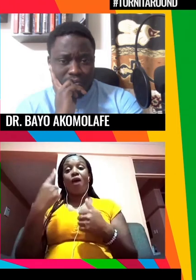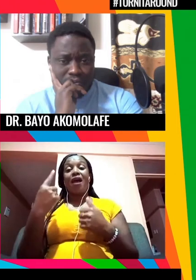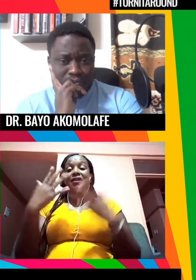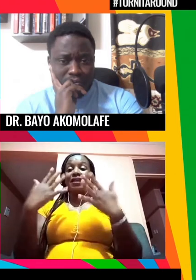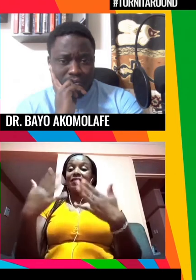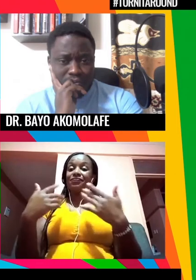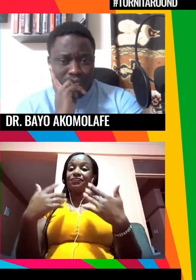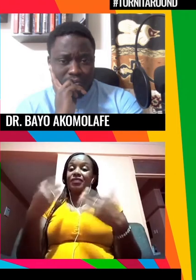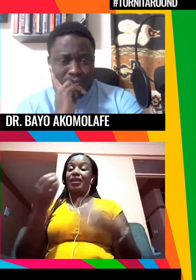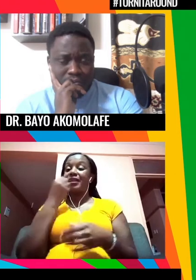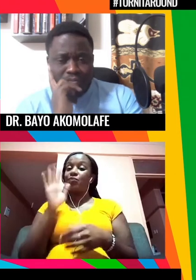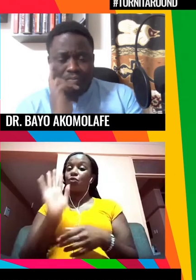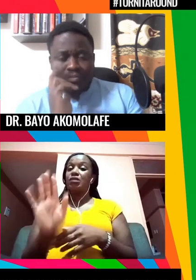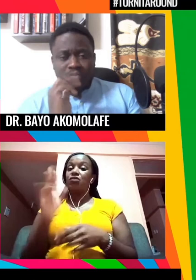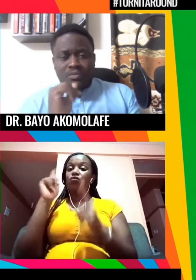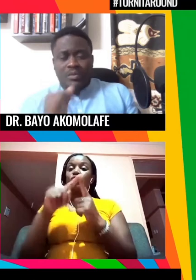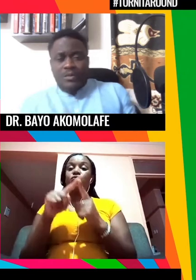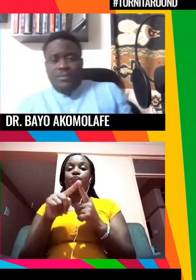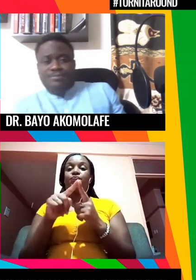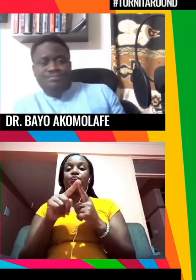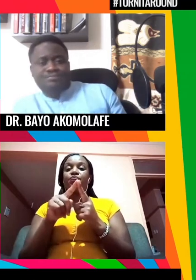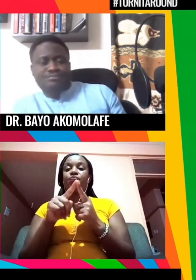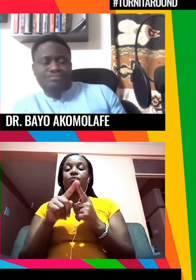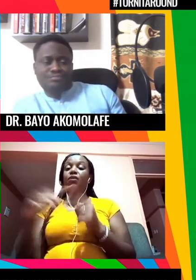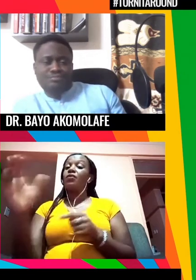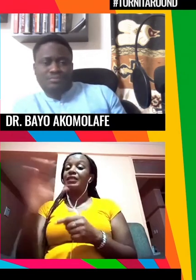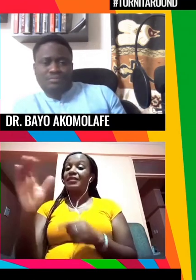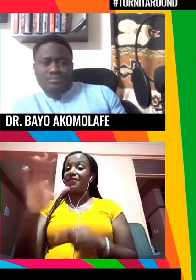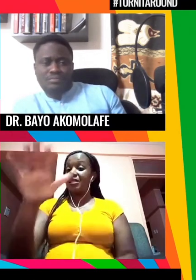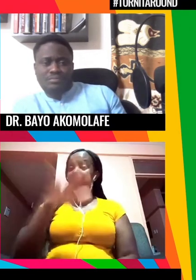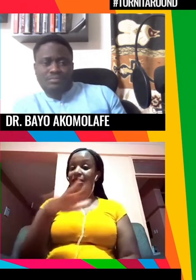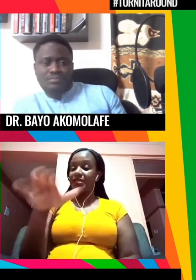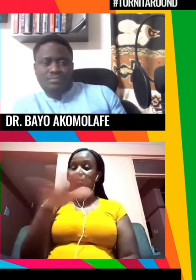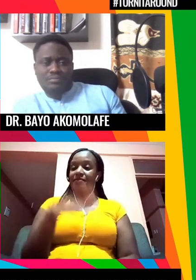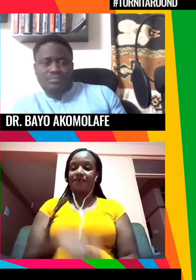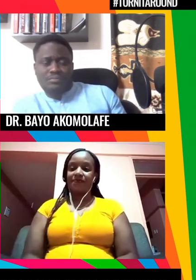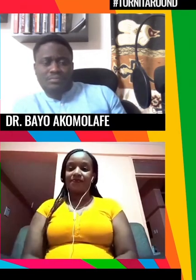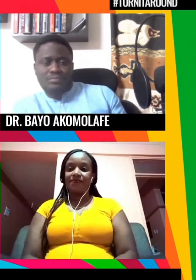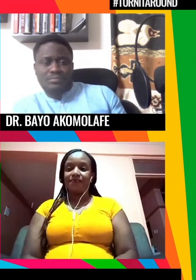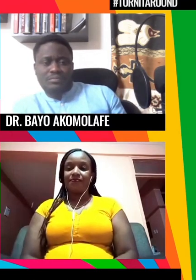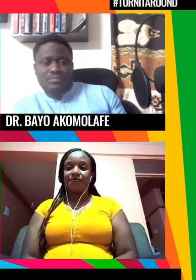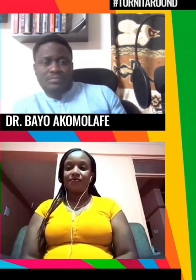es el equilibrio apropiado y el papel de la sociedad civil en estos mundos rediseñados?